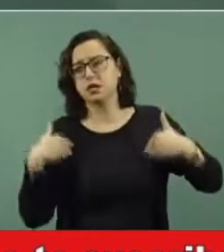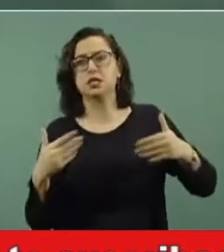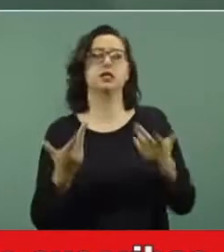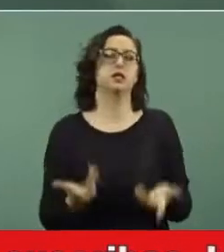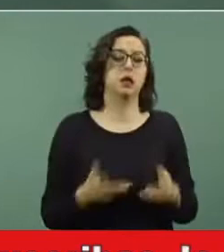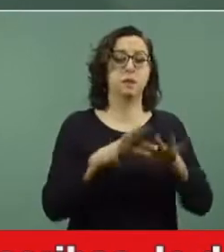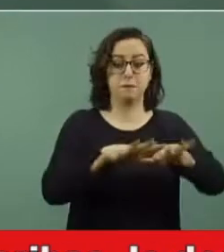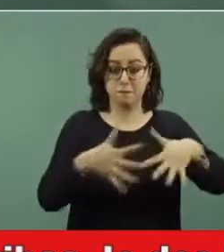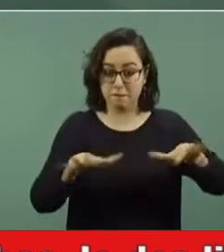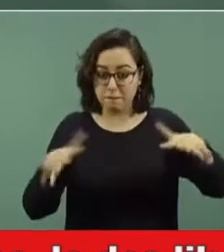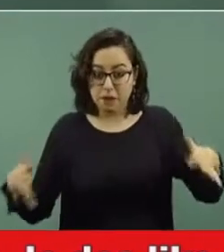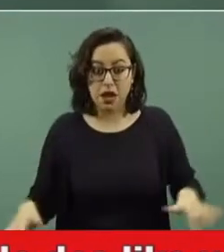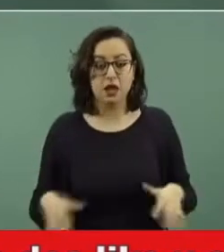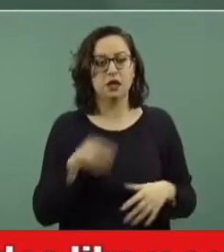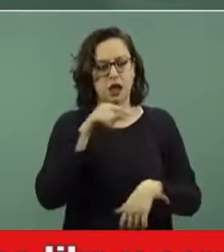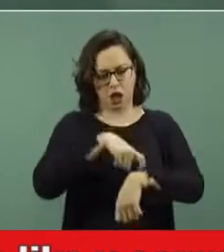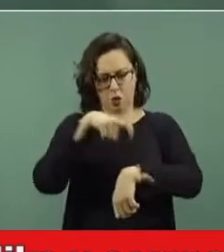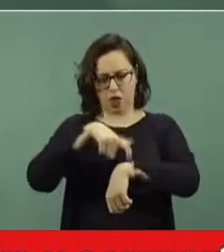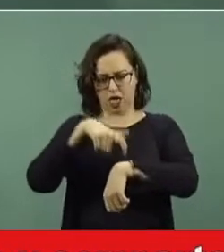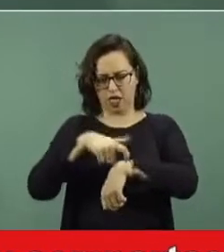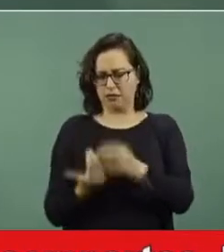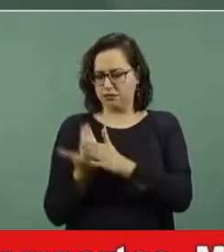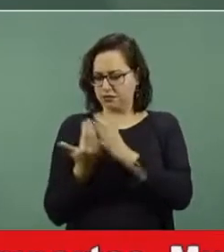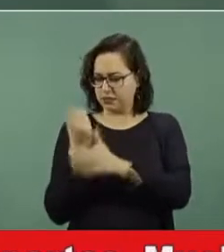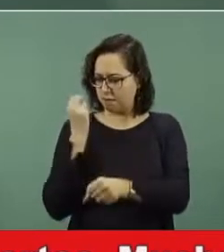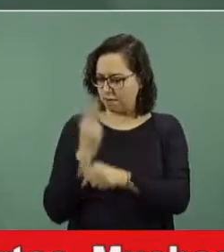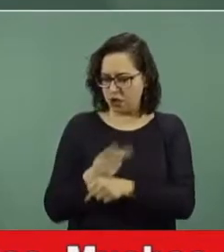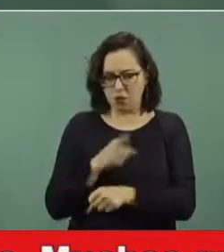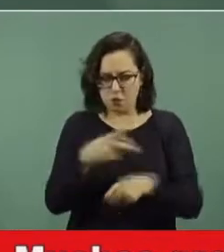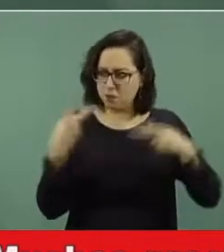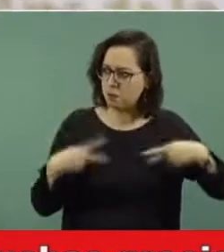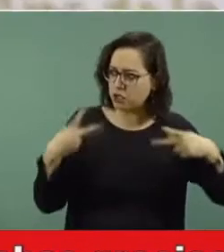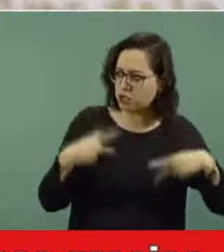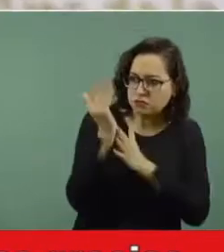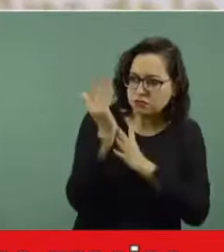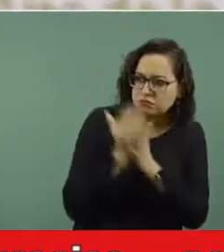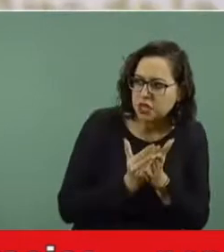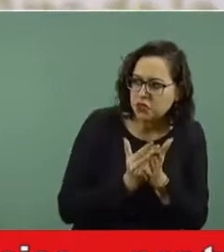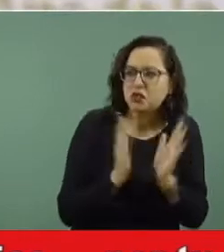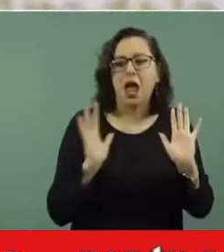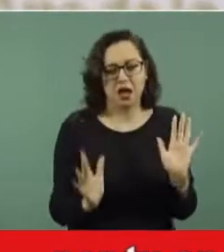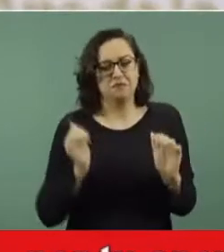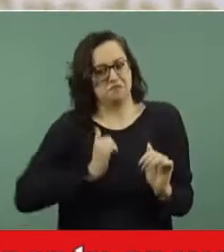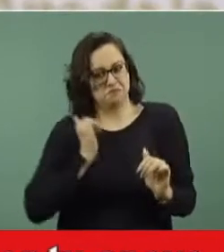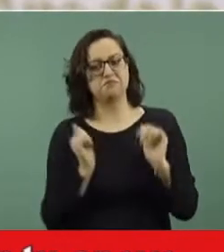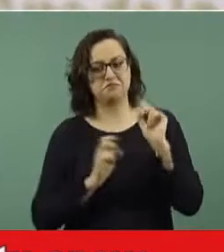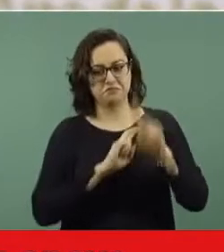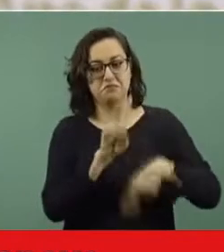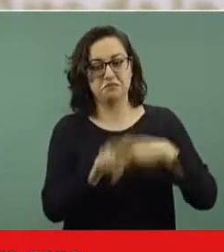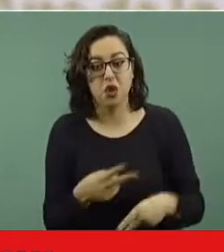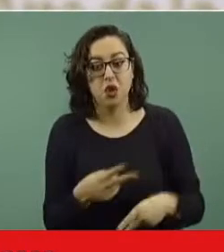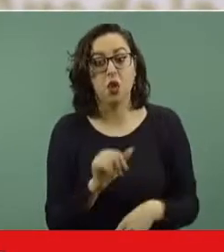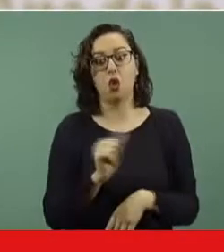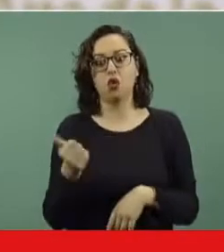en las playas hay menor afluencia. Hay que procurar distribuir a las personas, desde luego hay horarios que suelen ser